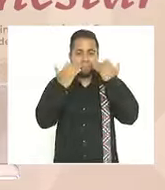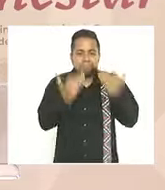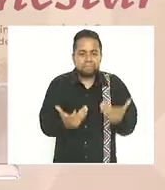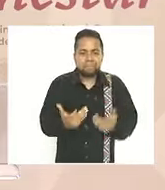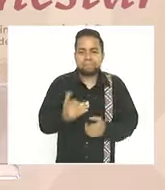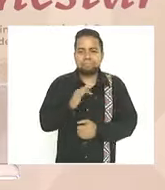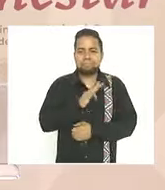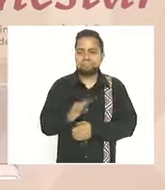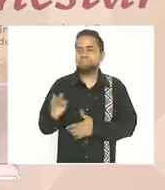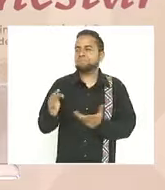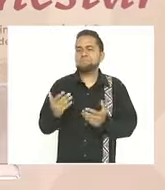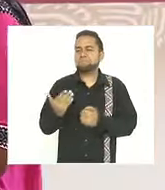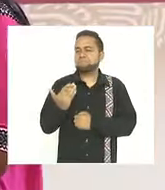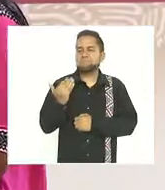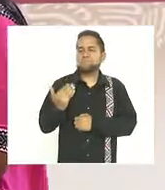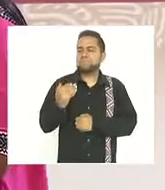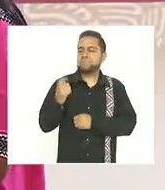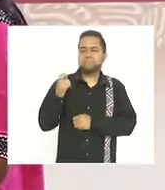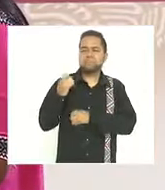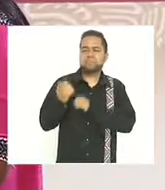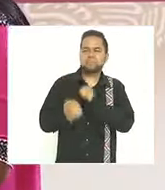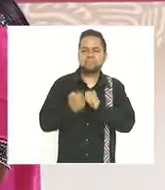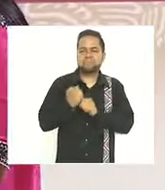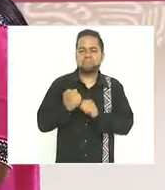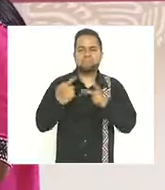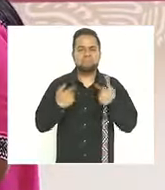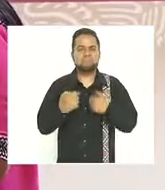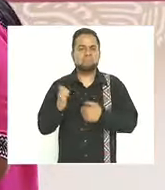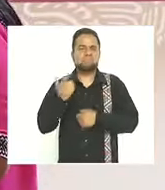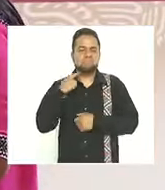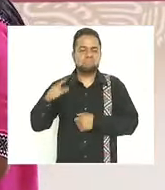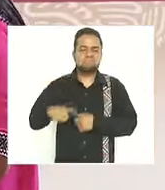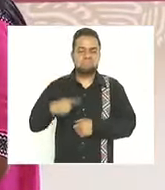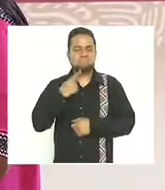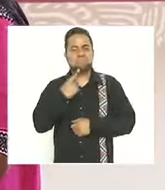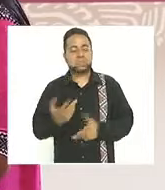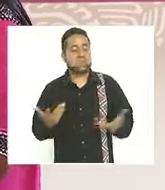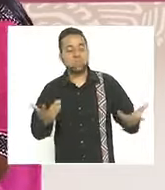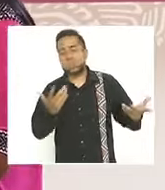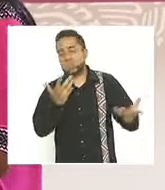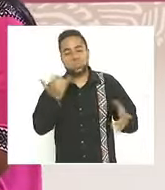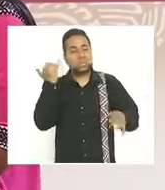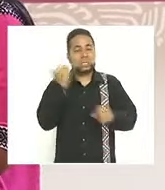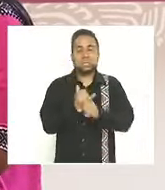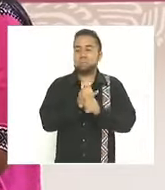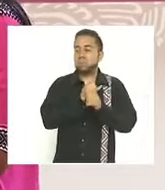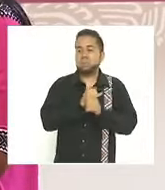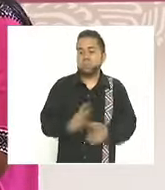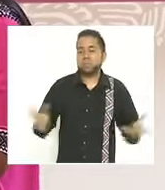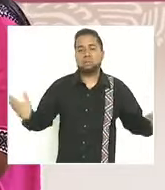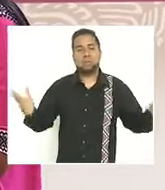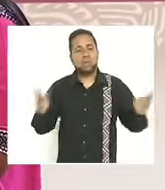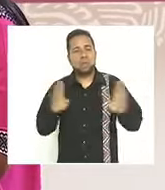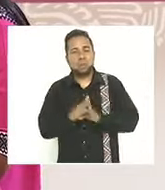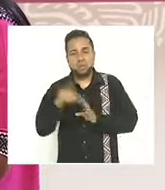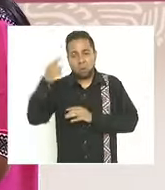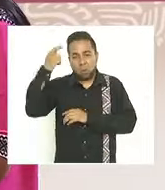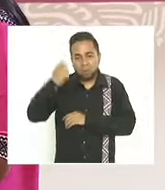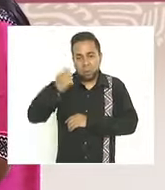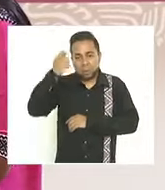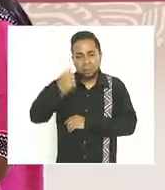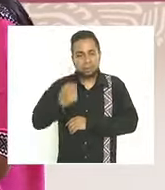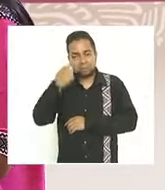hace dos décadas los conservadores decían que era imposible crear una pensión